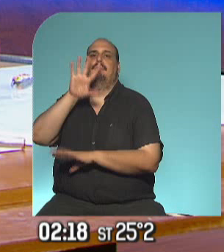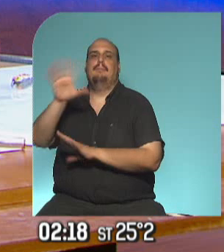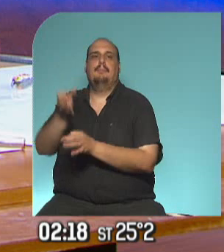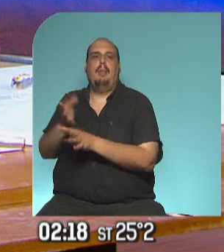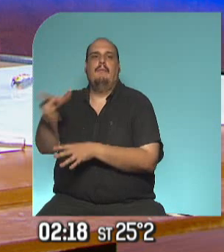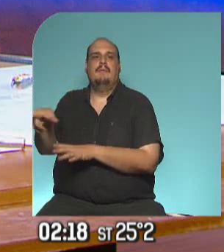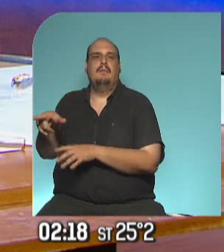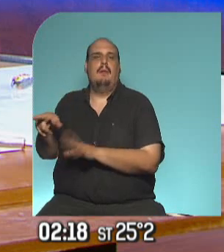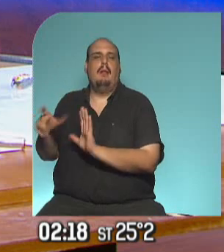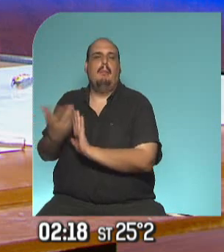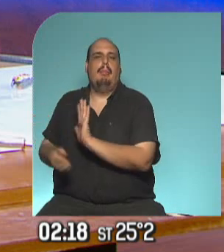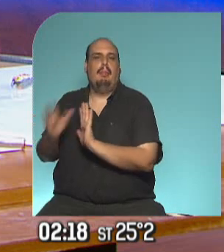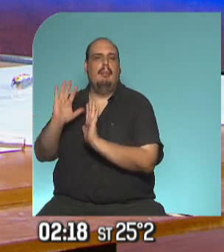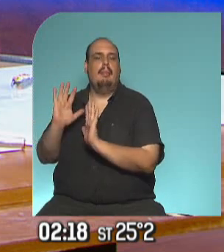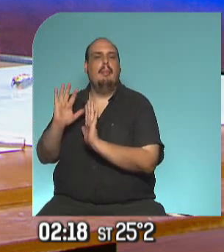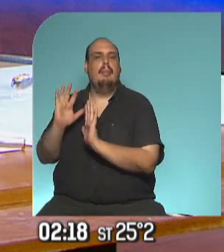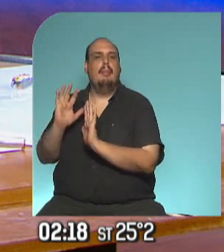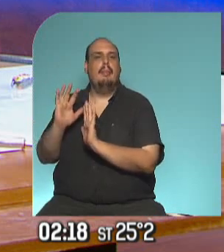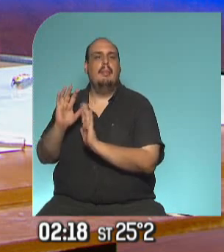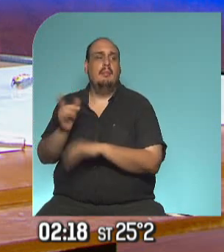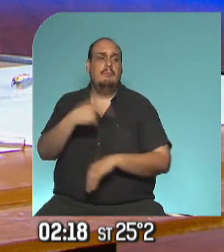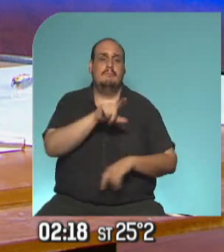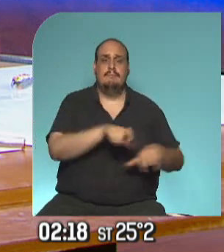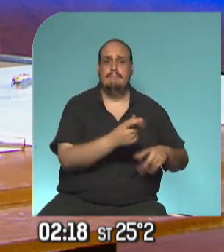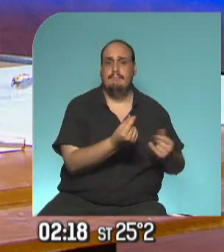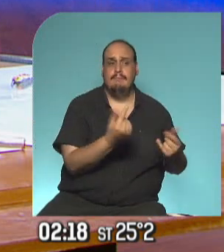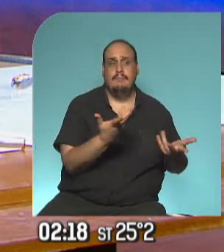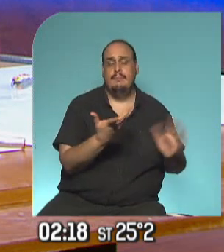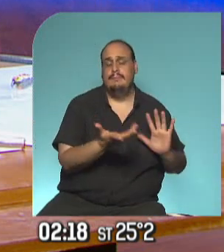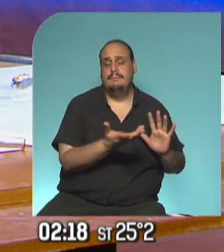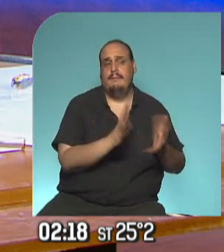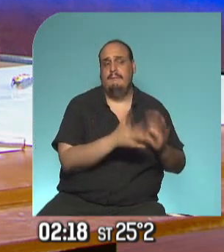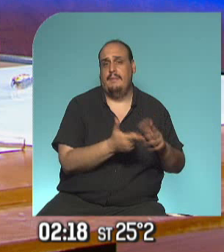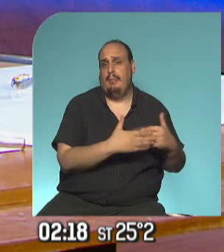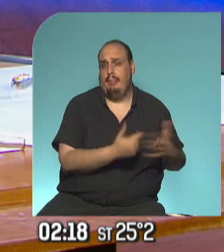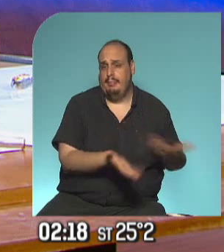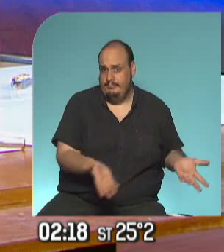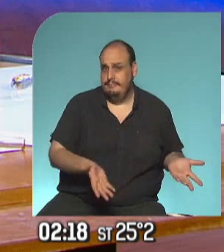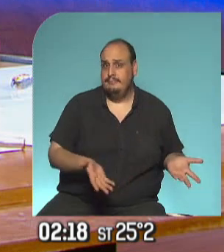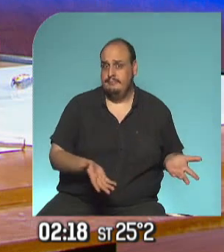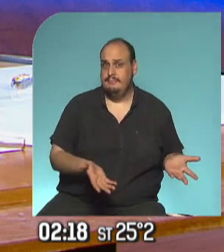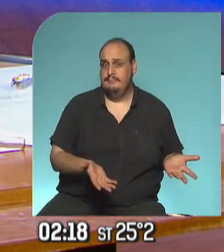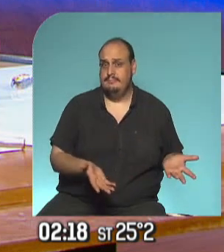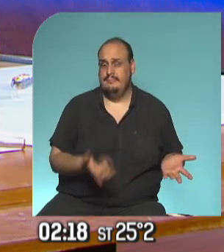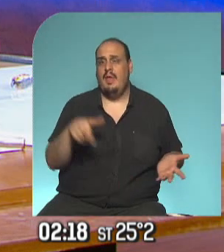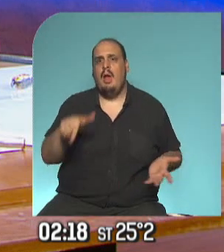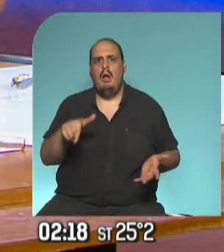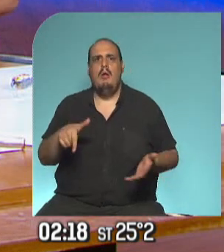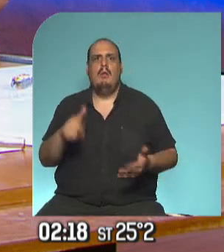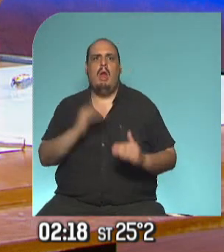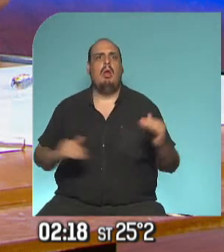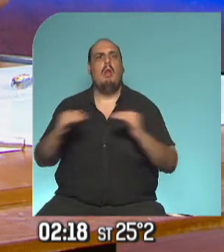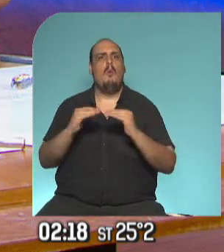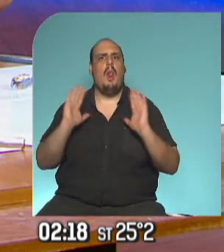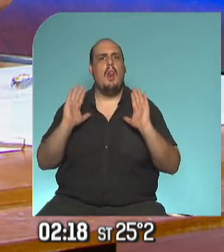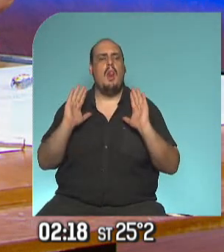profesional de primera línea el que lo realice y el que no como puede entonces estamos hablando de igualdad de condiciones